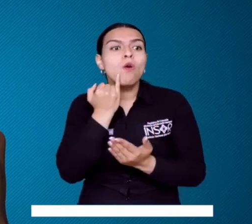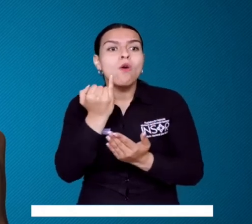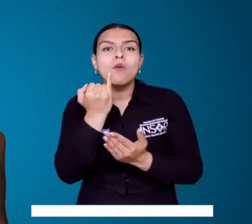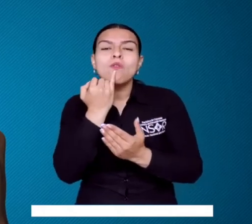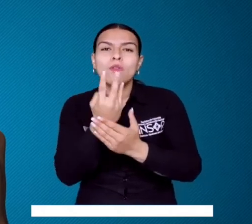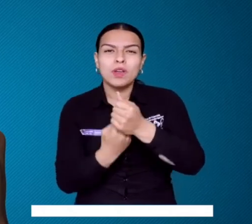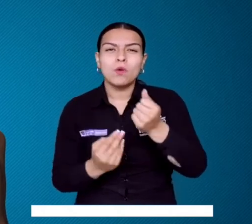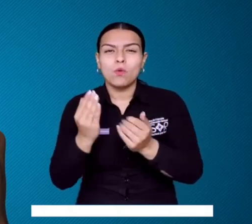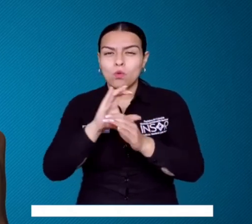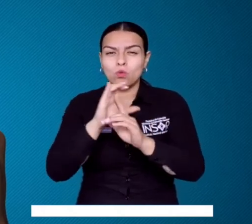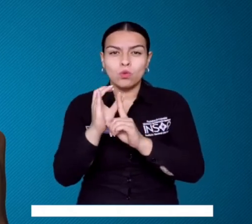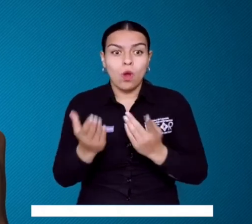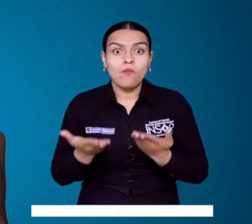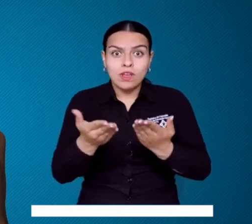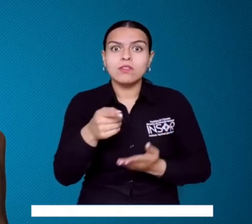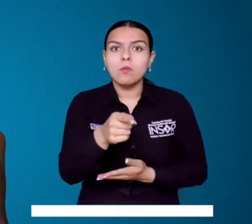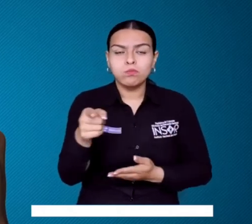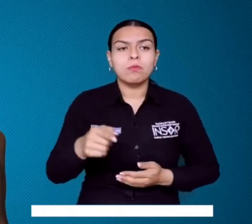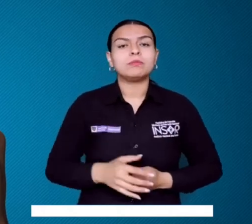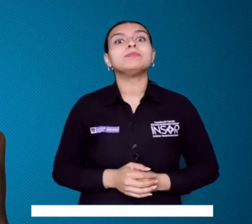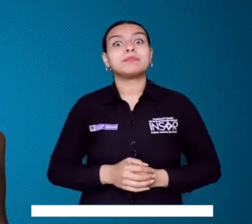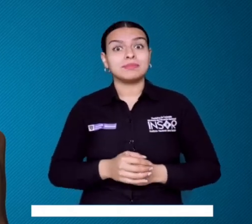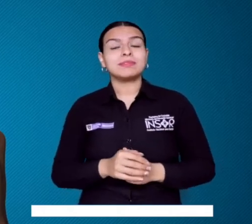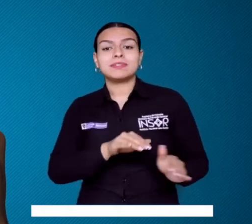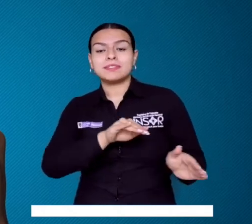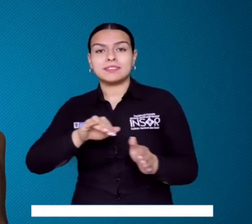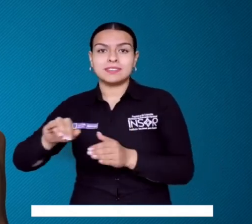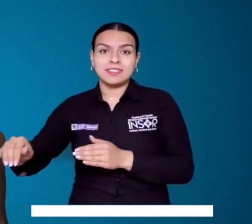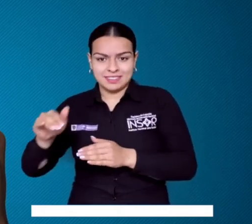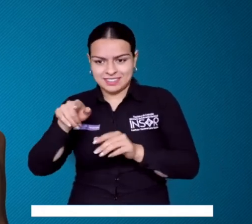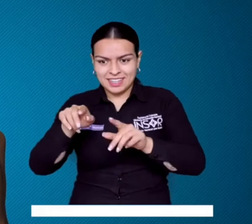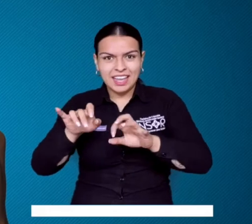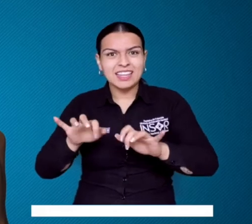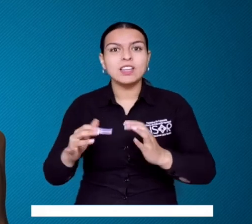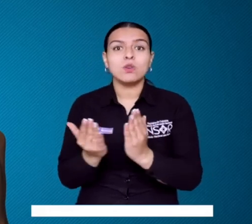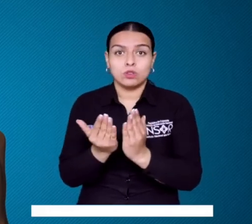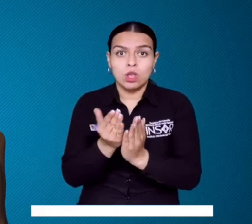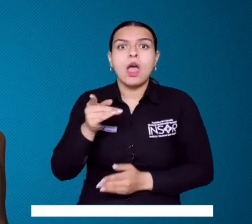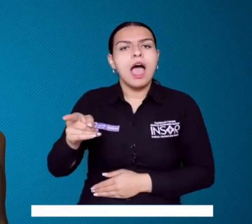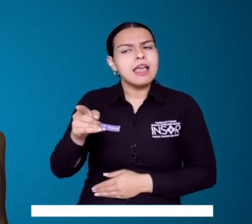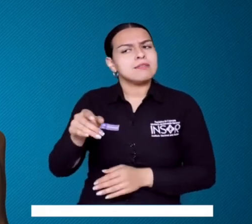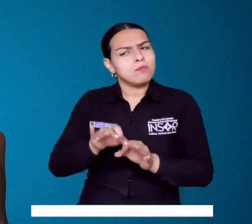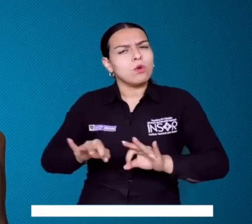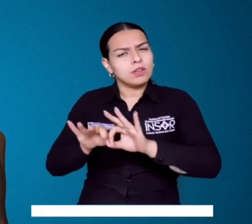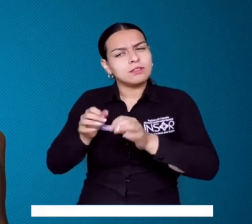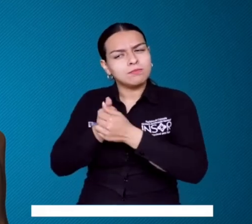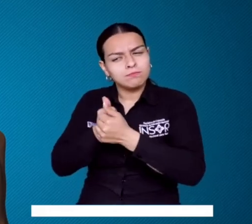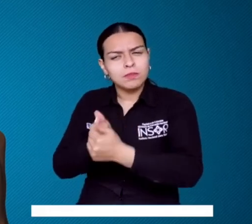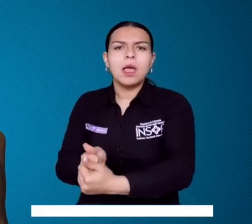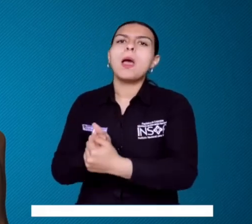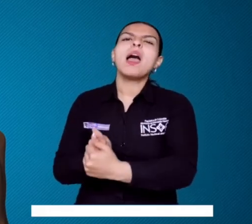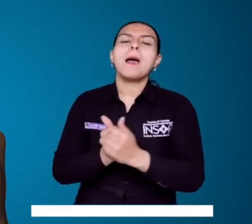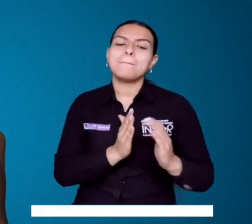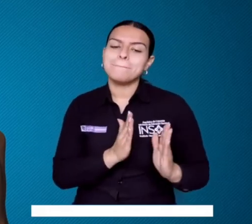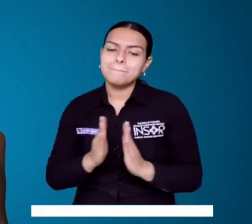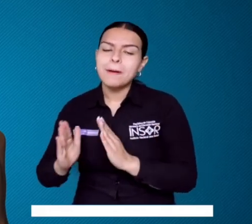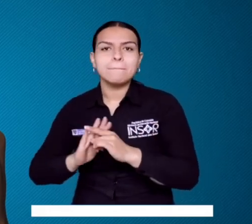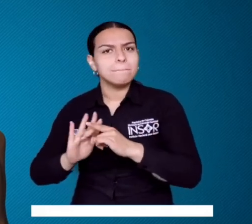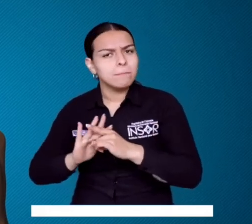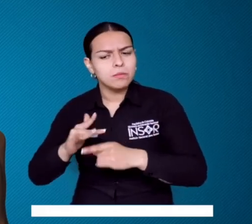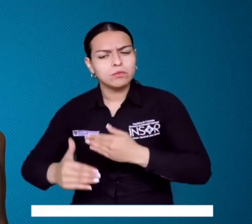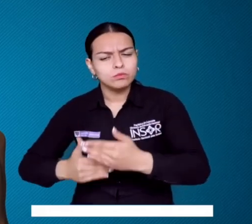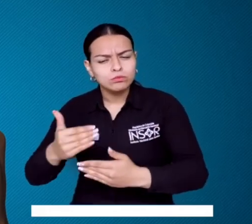un medio de puerta bilingüe y cultural. Con las Secretarías de Educación abordamos temas muy importantes y acompañamos temas muy importantes, como los planes progresivos de